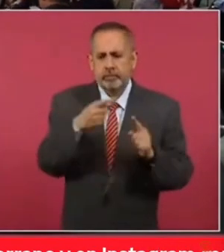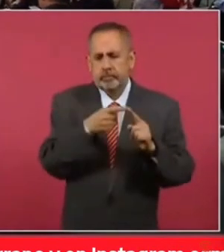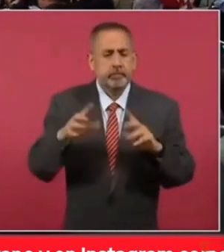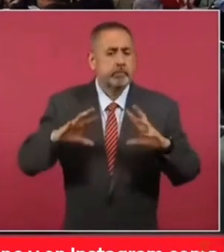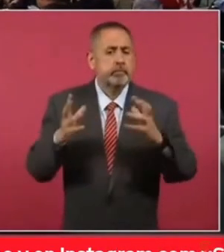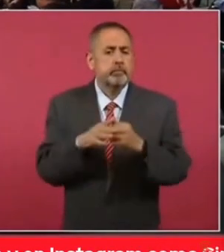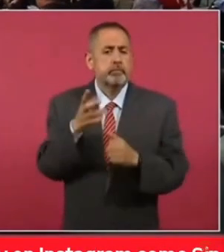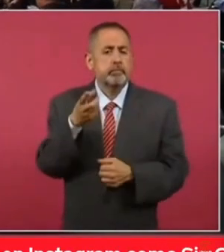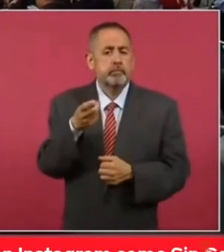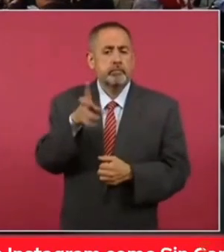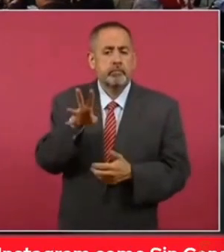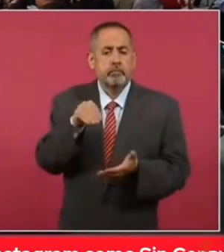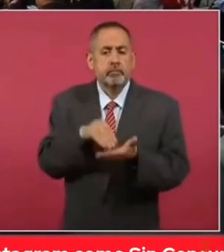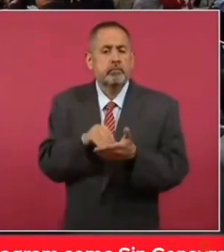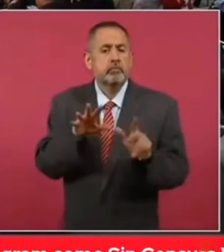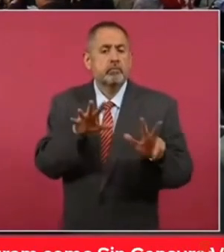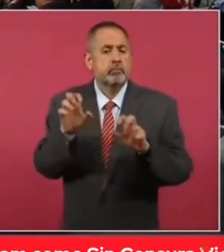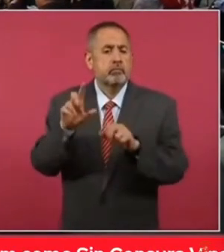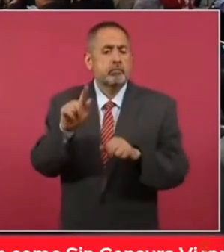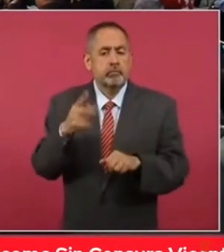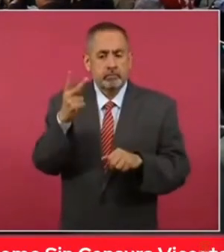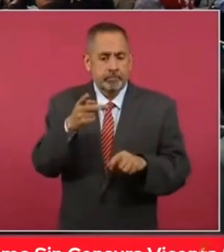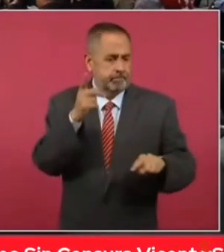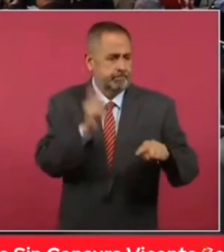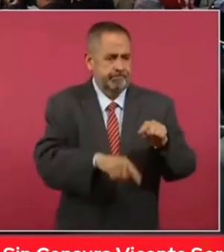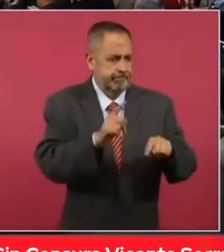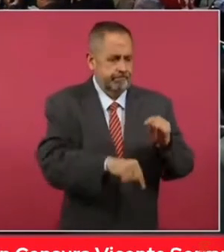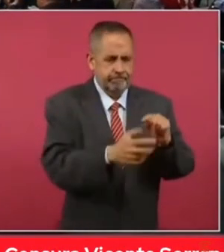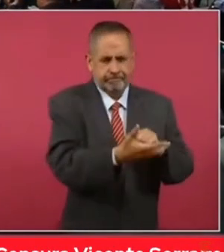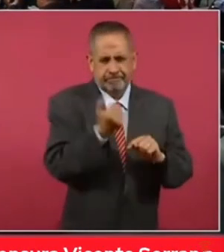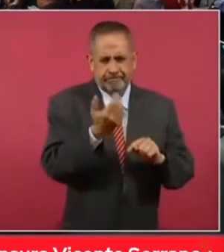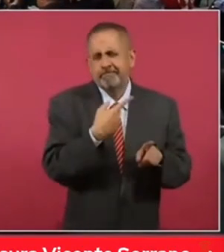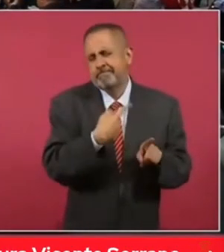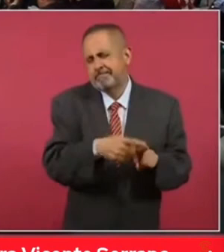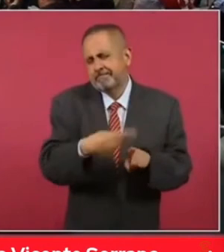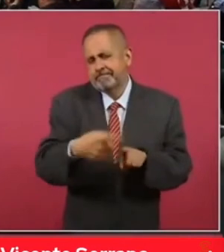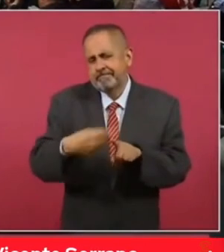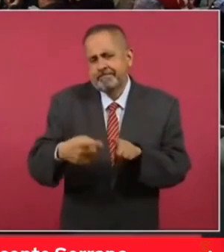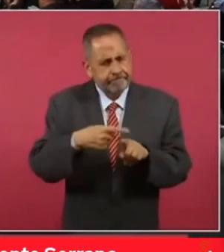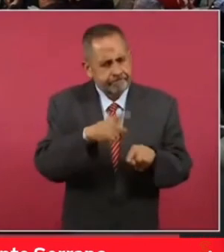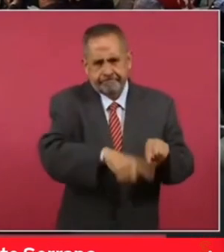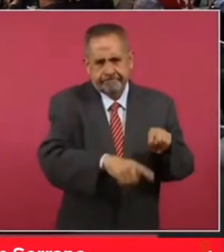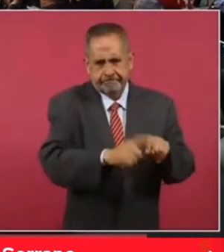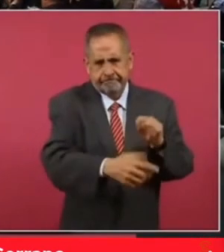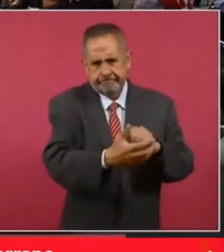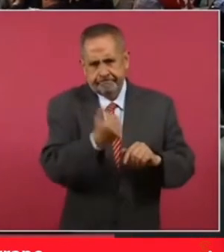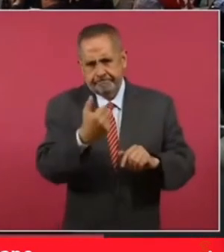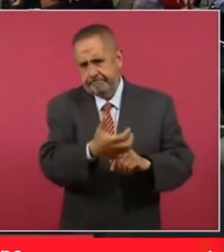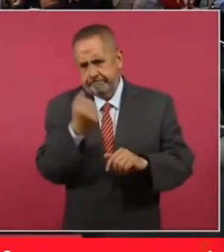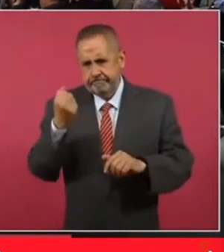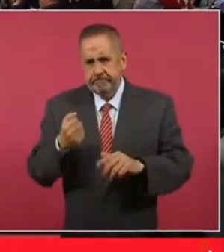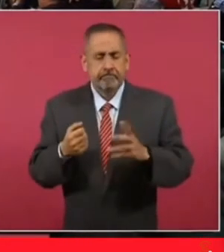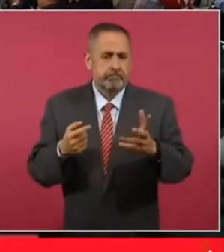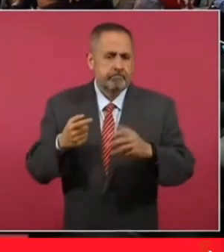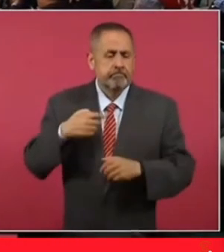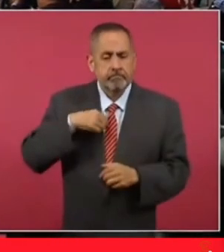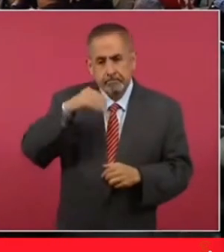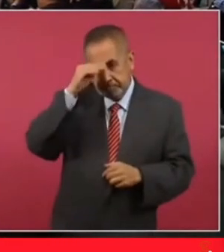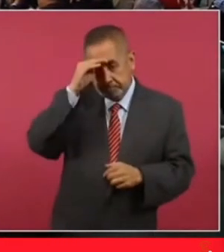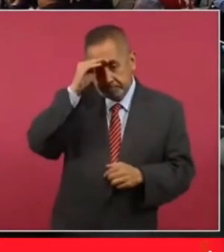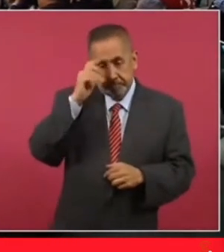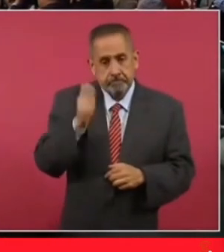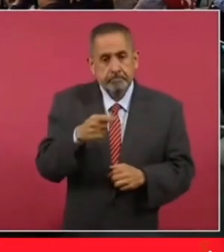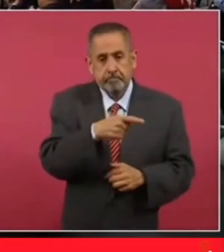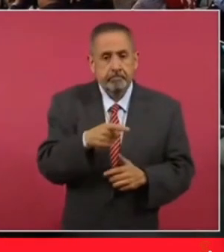treinta y nueve mil setecientas ochenta y dos armas. Estos son de diferentes calibres. Aquí sí, considerar que